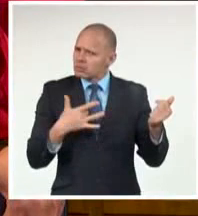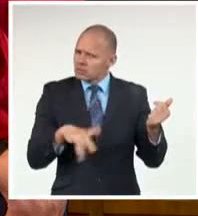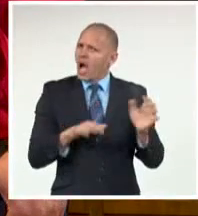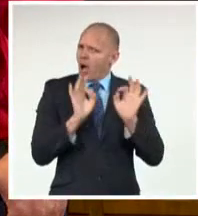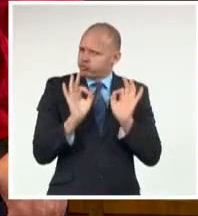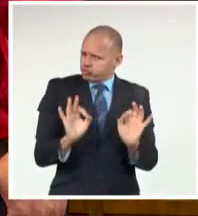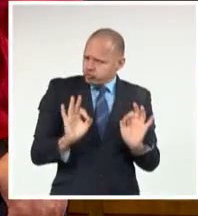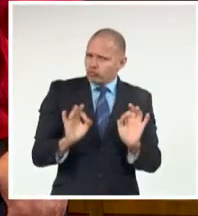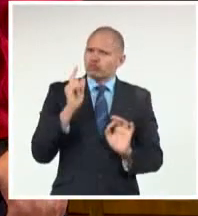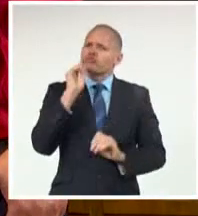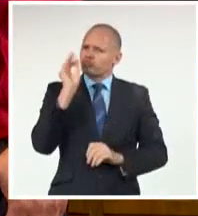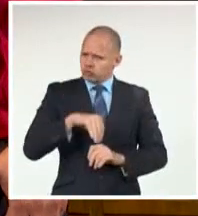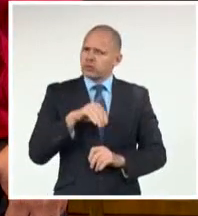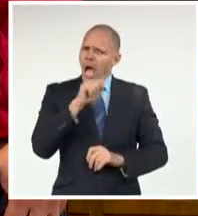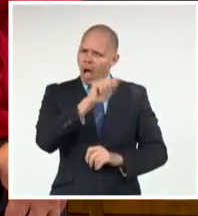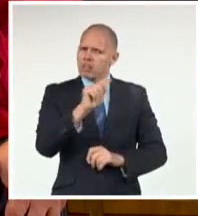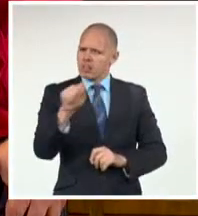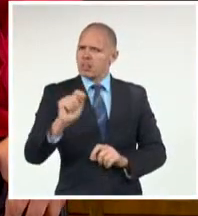trova,